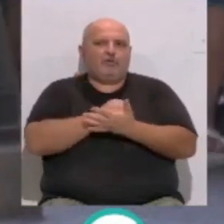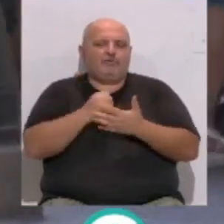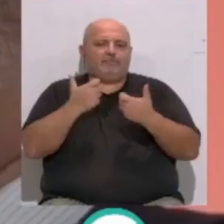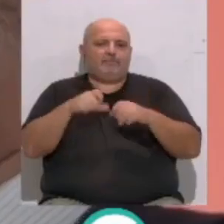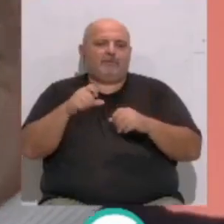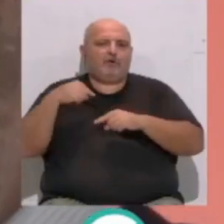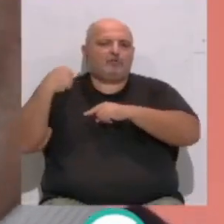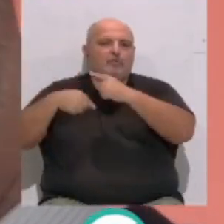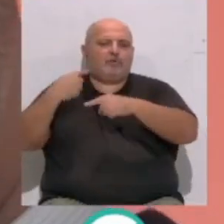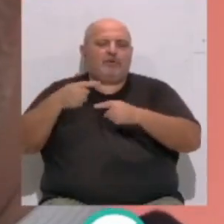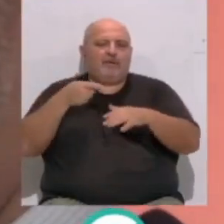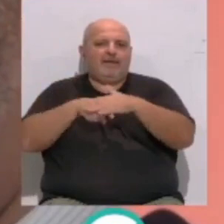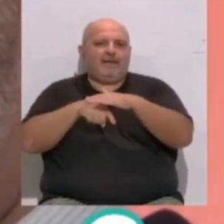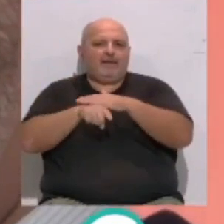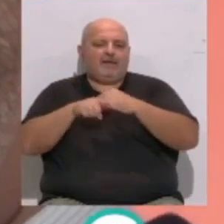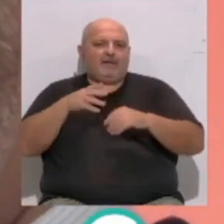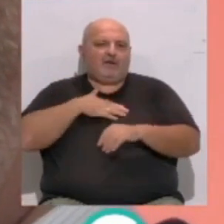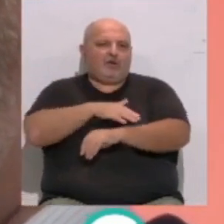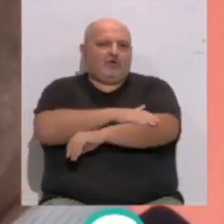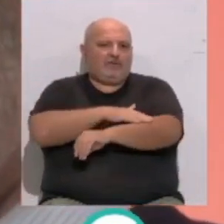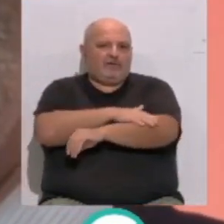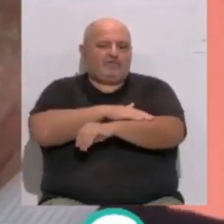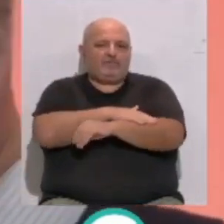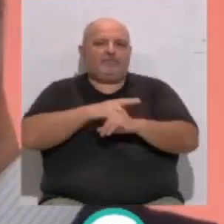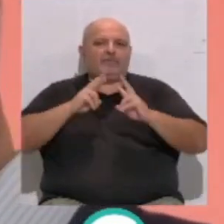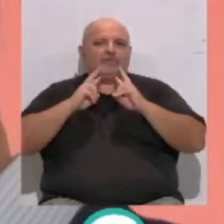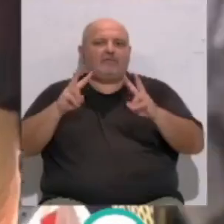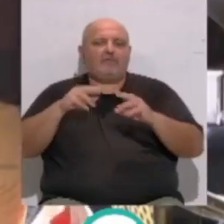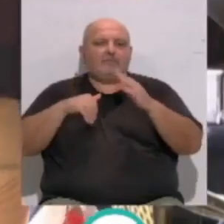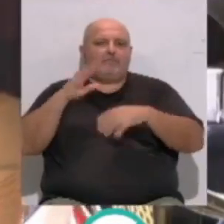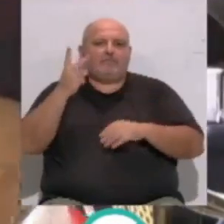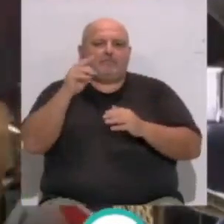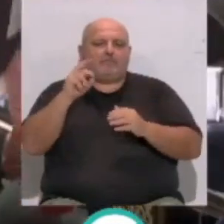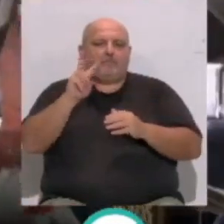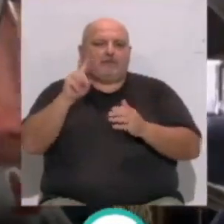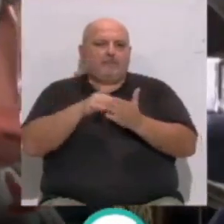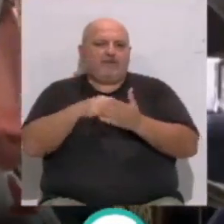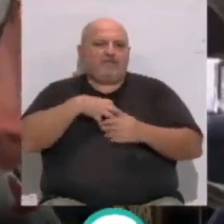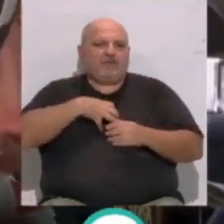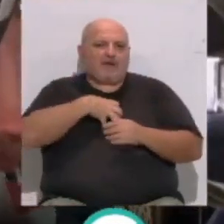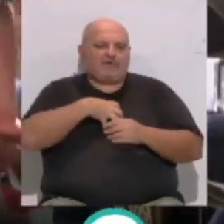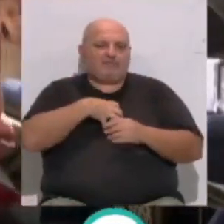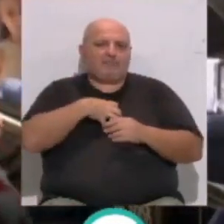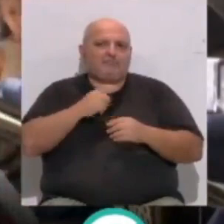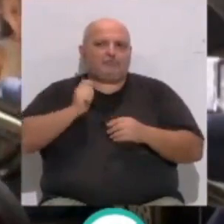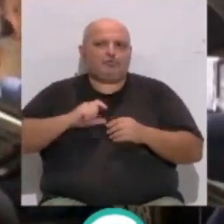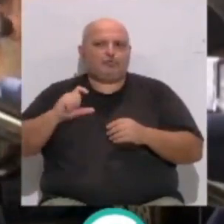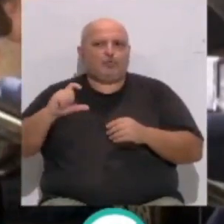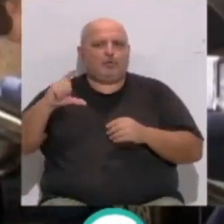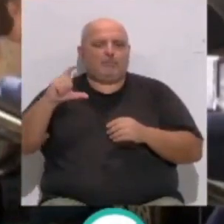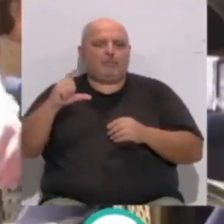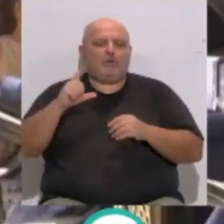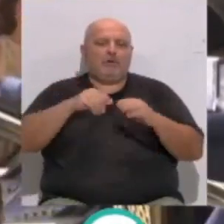la consecución de la gestión del Gobierno, de la que se beneficiarán más de 21.000 funcionarios con su subida salarial